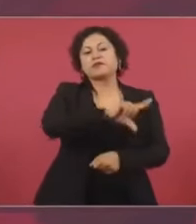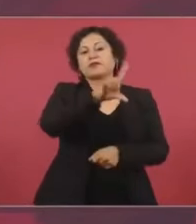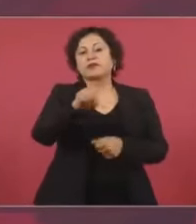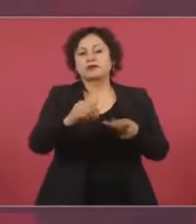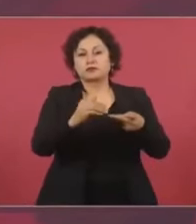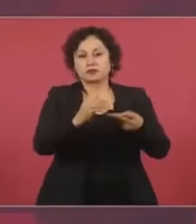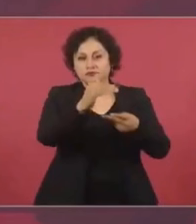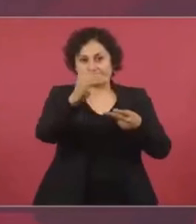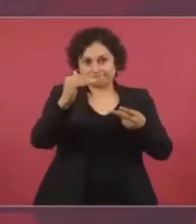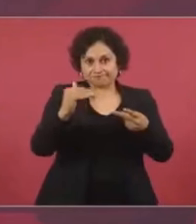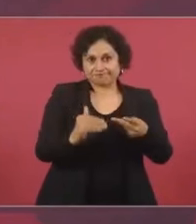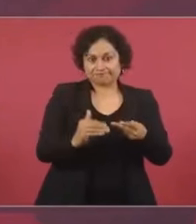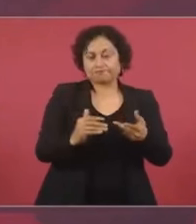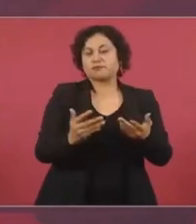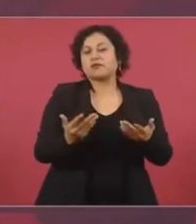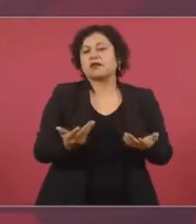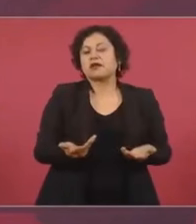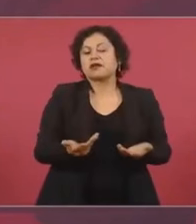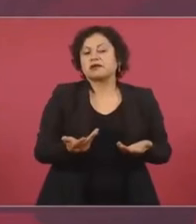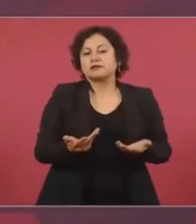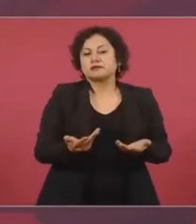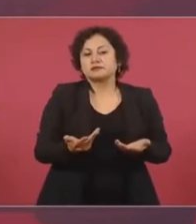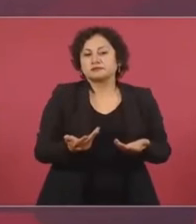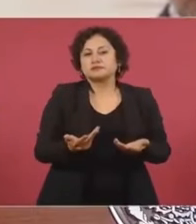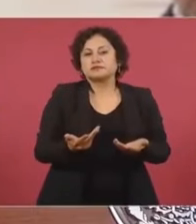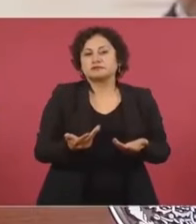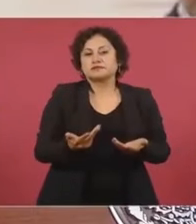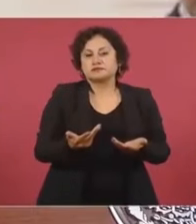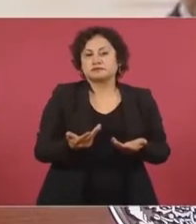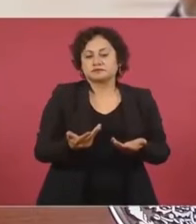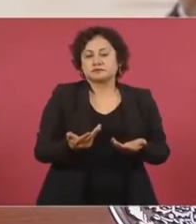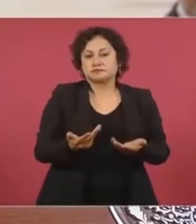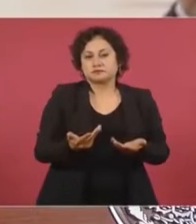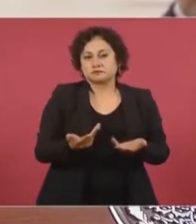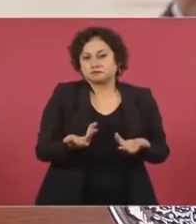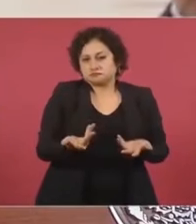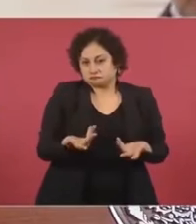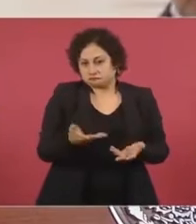cerca, pero sí en segundo lugar,